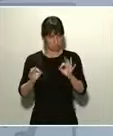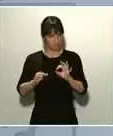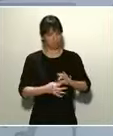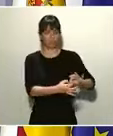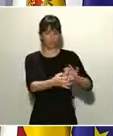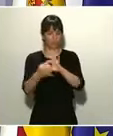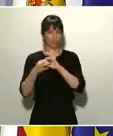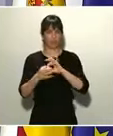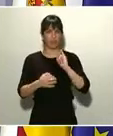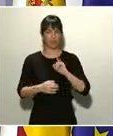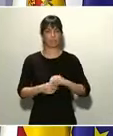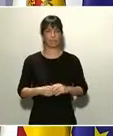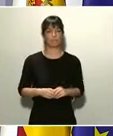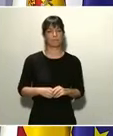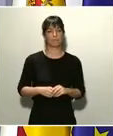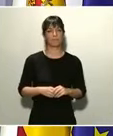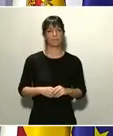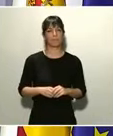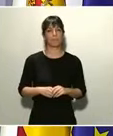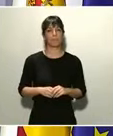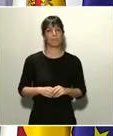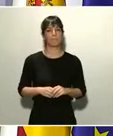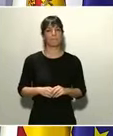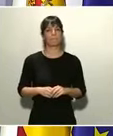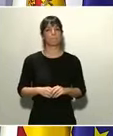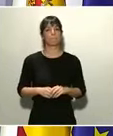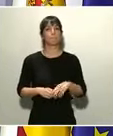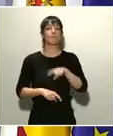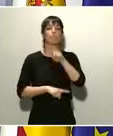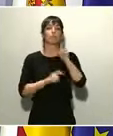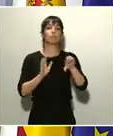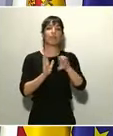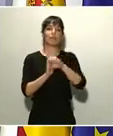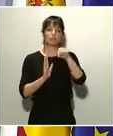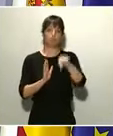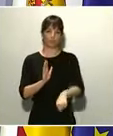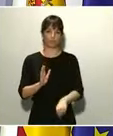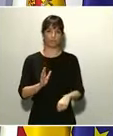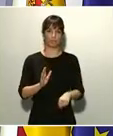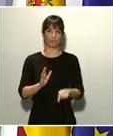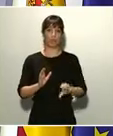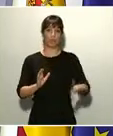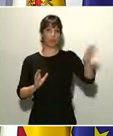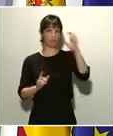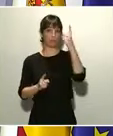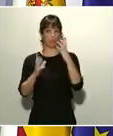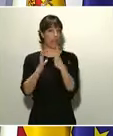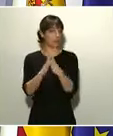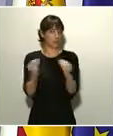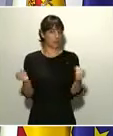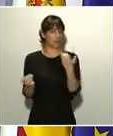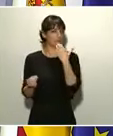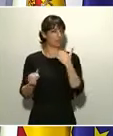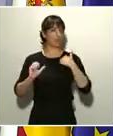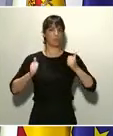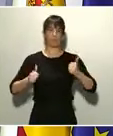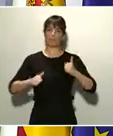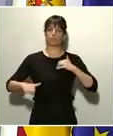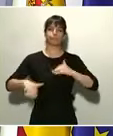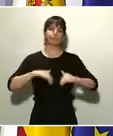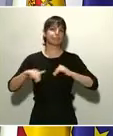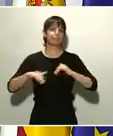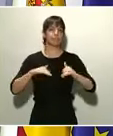La siguiente pregunta es de Canal Sur. Algunas comunidades como Andalucía están tomando la iniciativa y haciendo test al aire libre